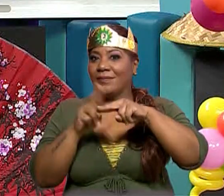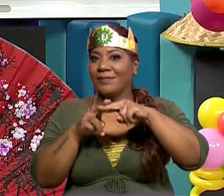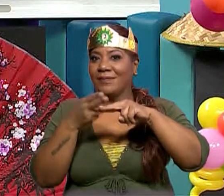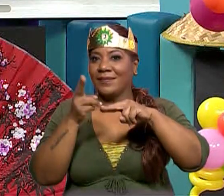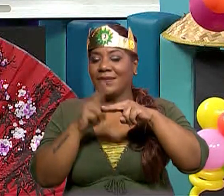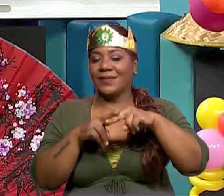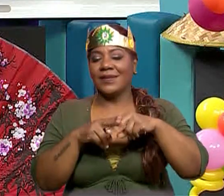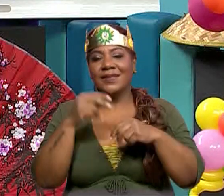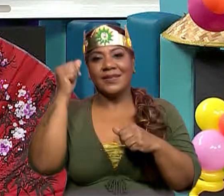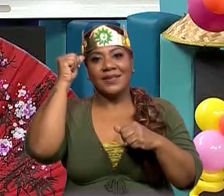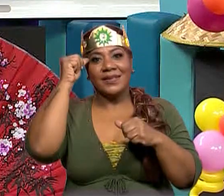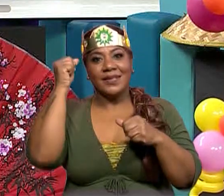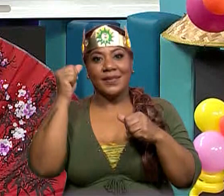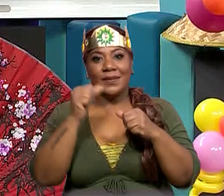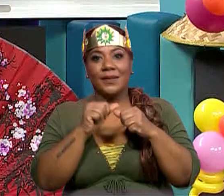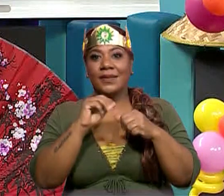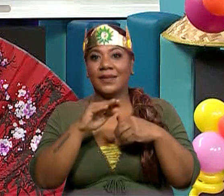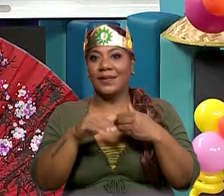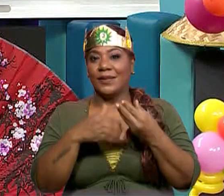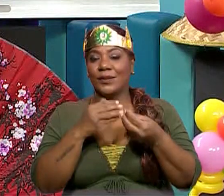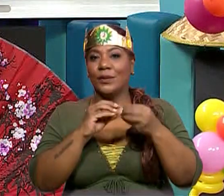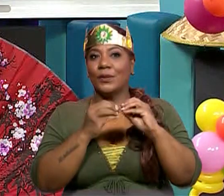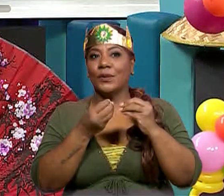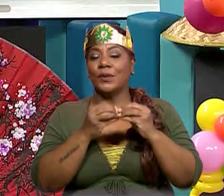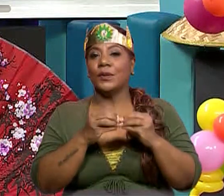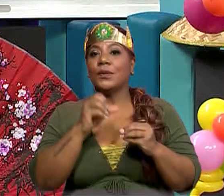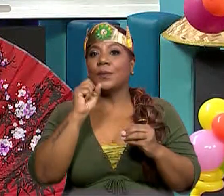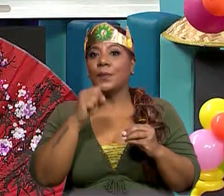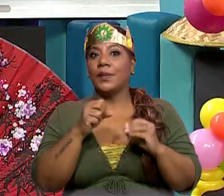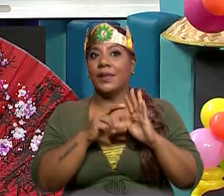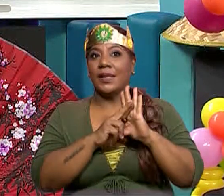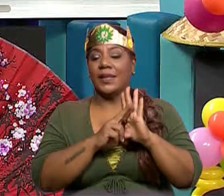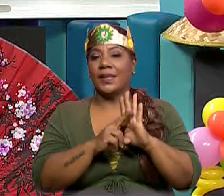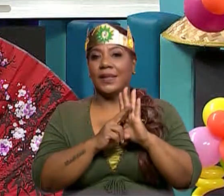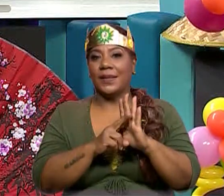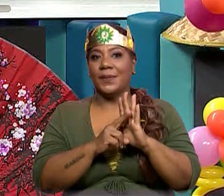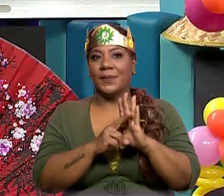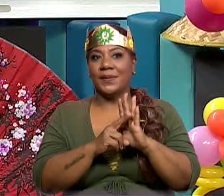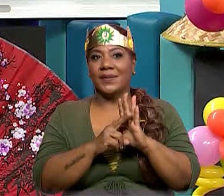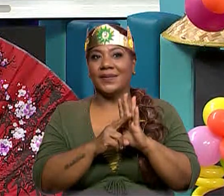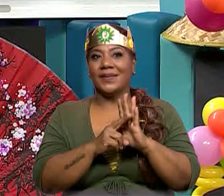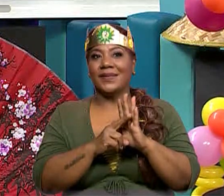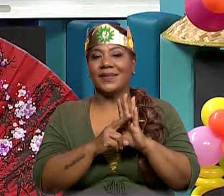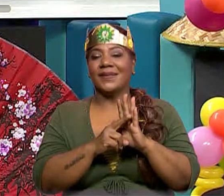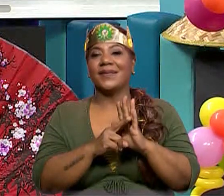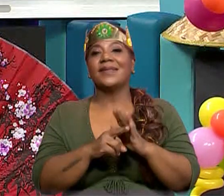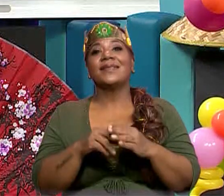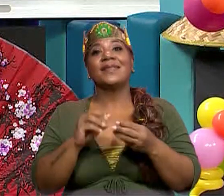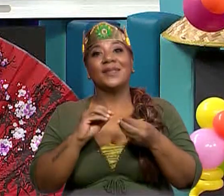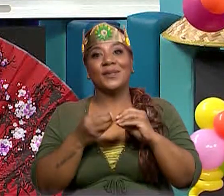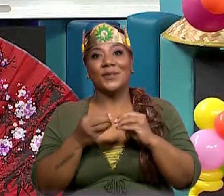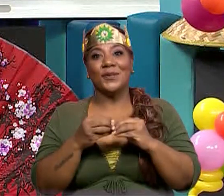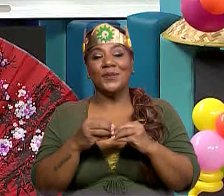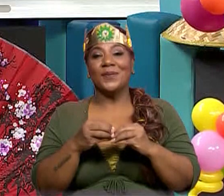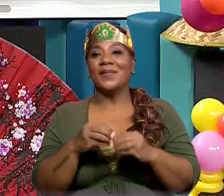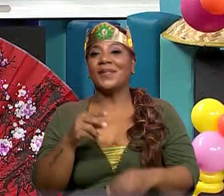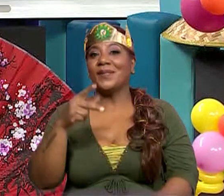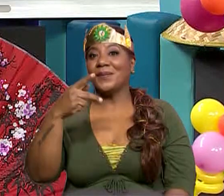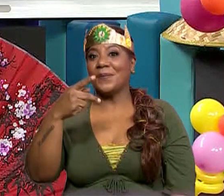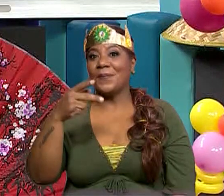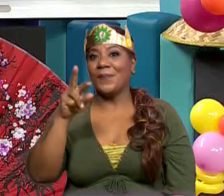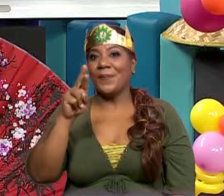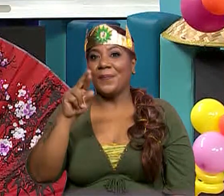recordarnos que todos los números compuestos pueden ser representados como el producto de los números primos. ¡Excelente! Lo